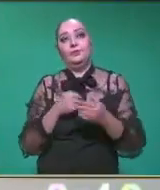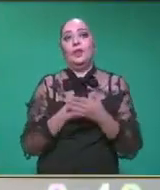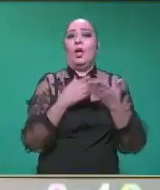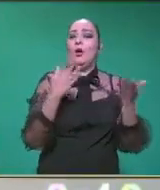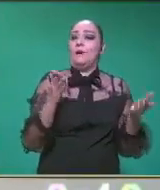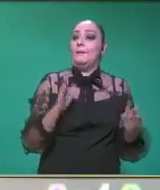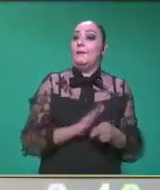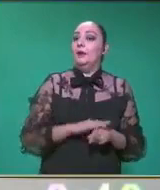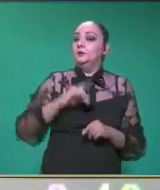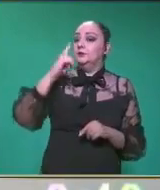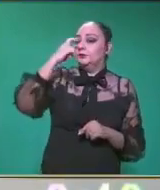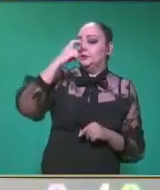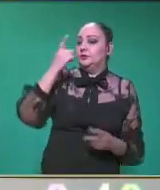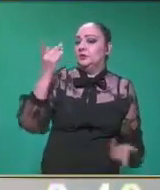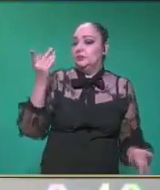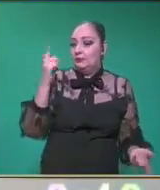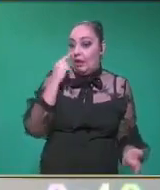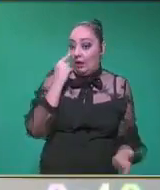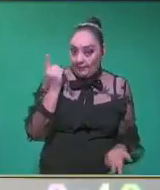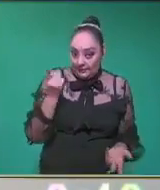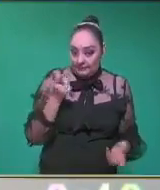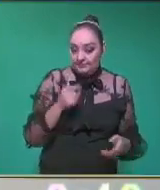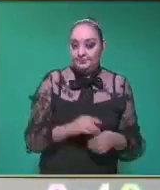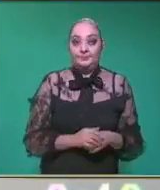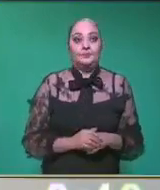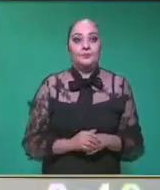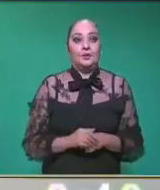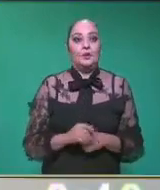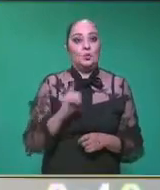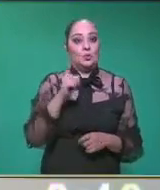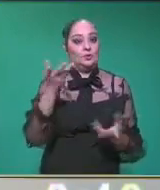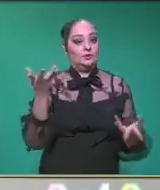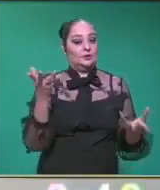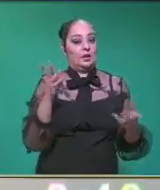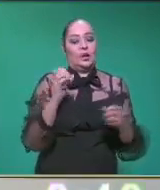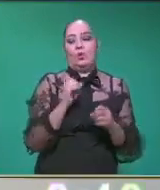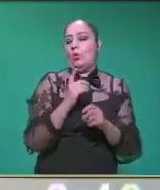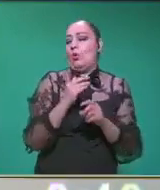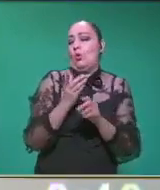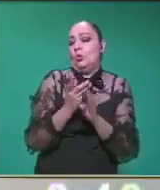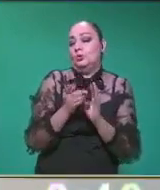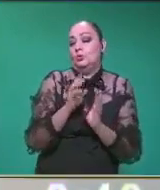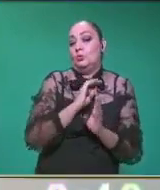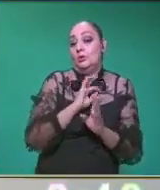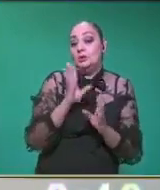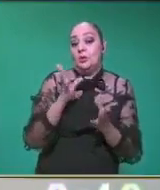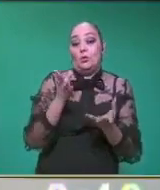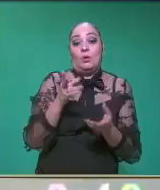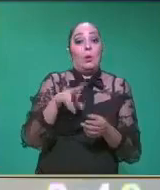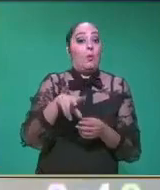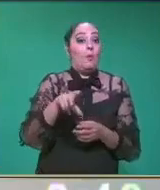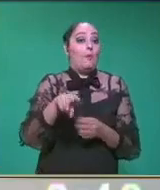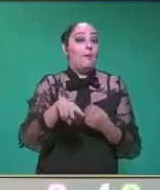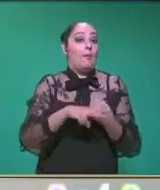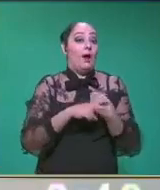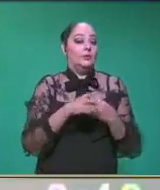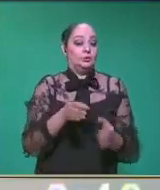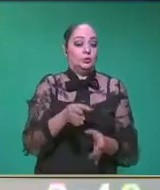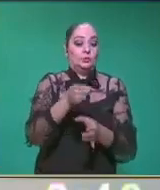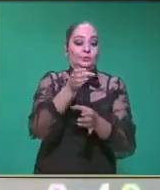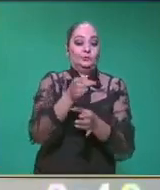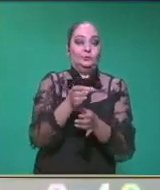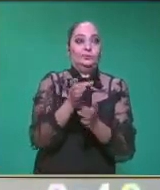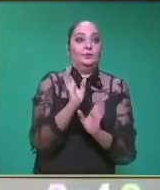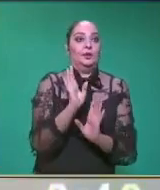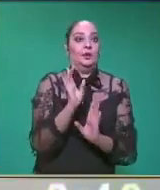más complejo, profe. A ver. Le parece si ponemos algún objeto, pudiera ser un vaso. Vamos a colocar aquí un vaso frente a nosotros.